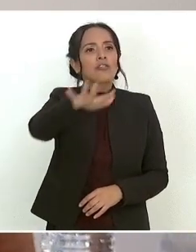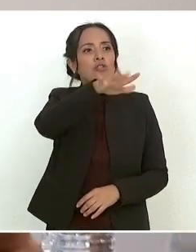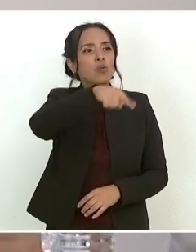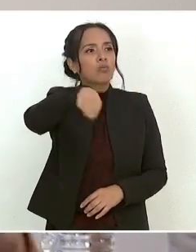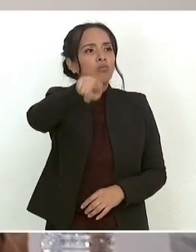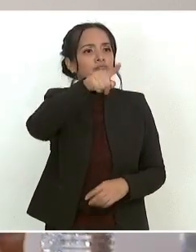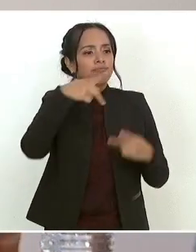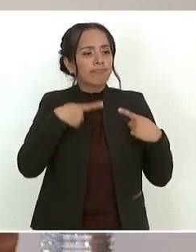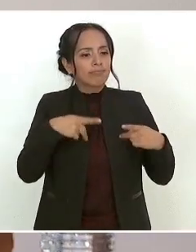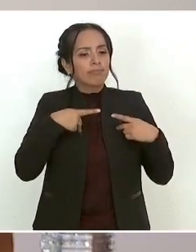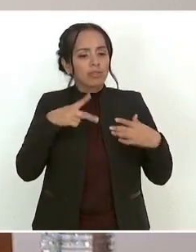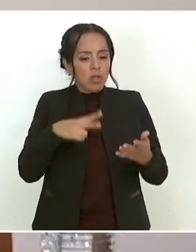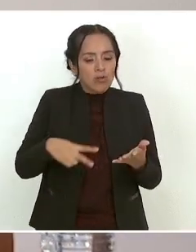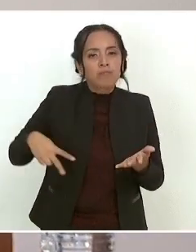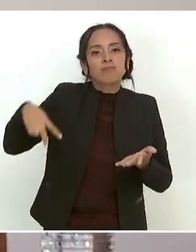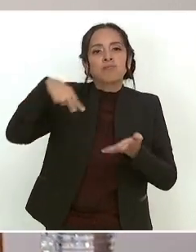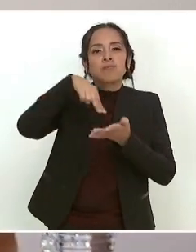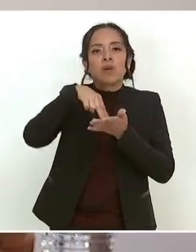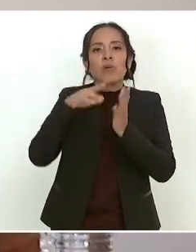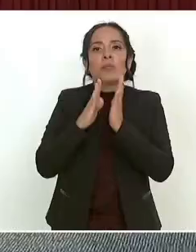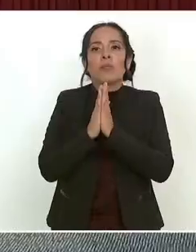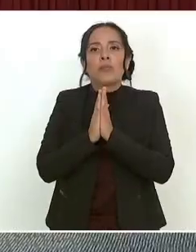presentes que podamos ponernos de pie